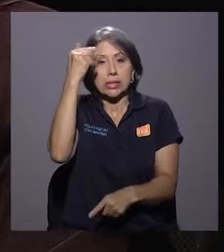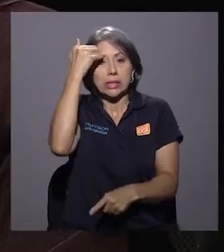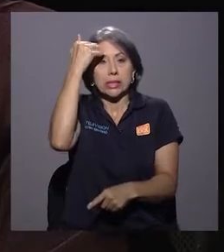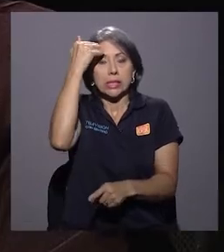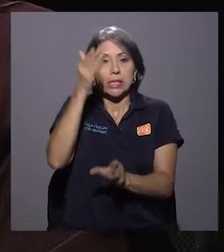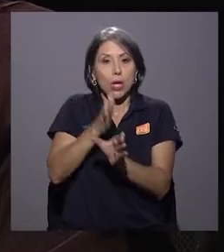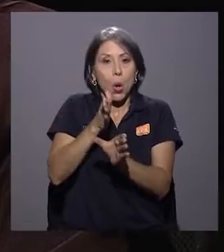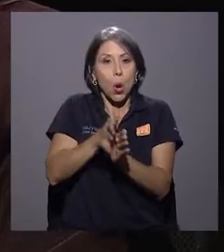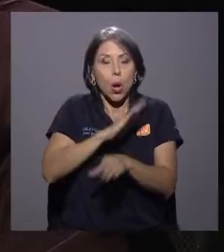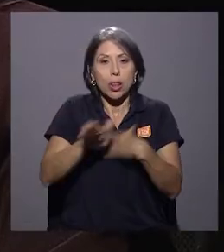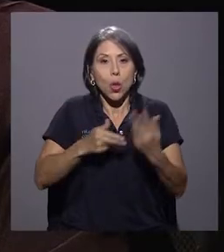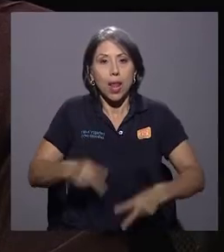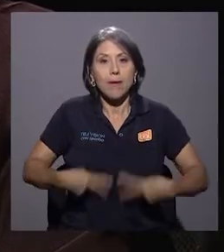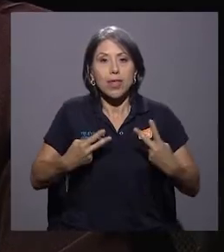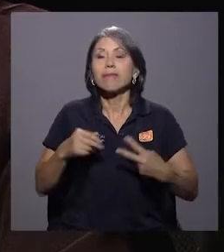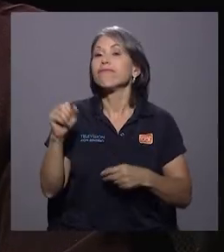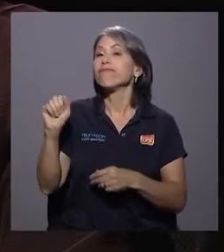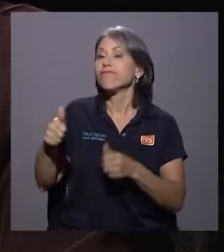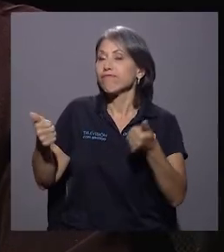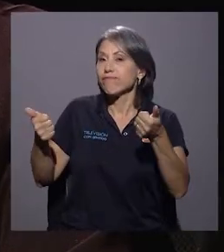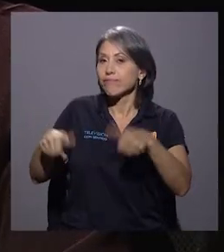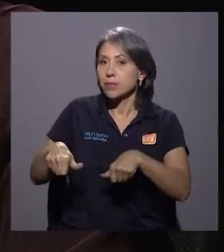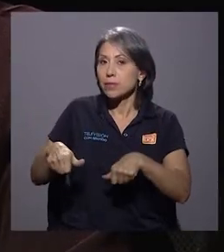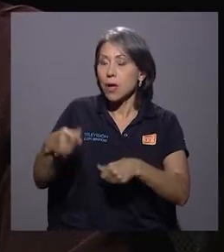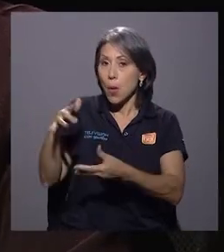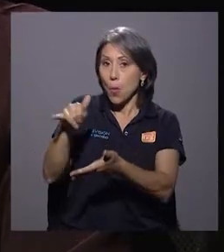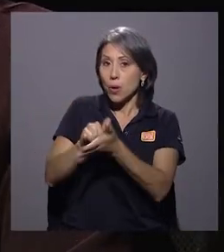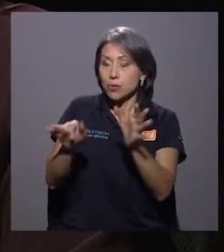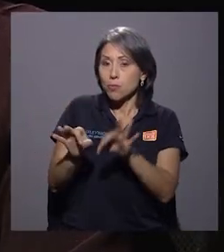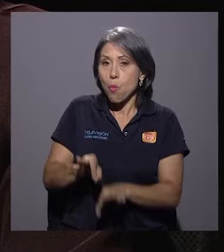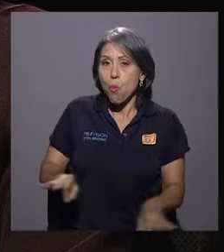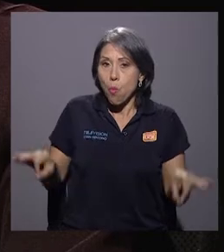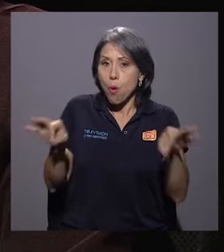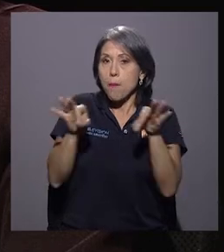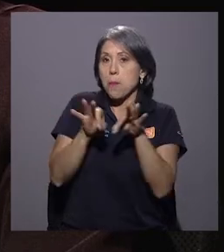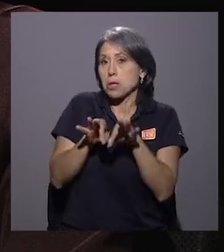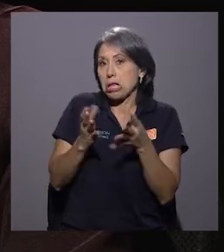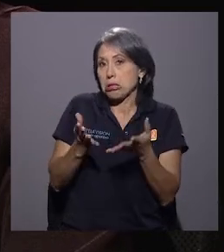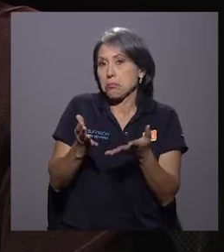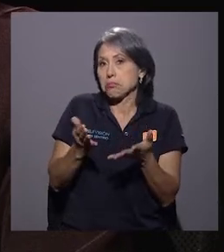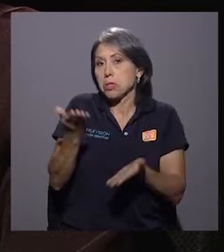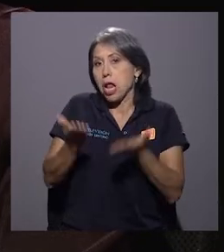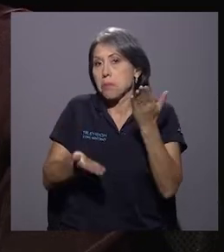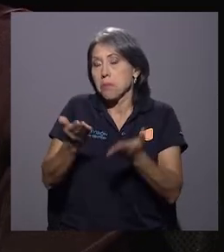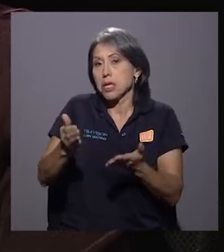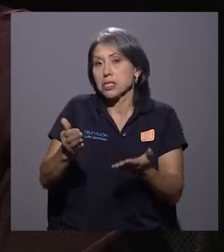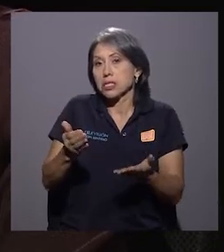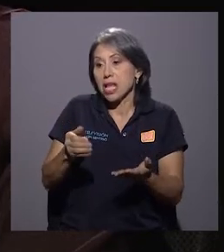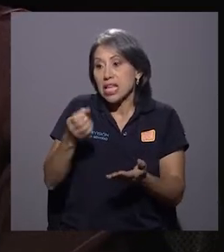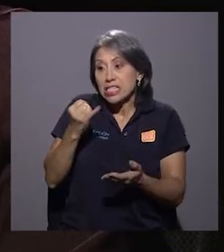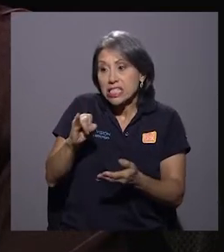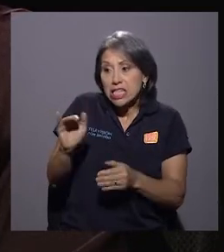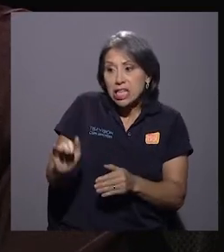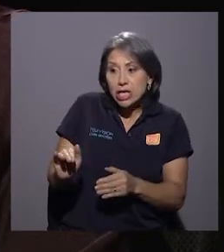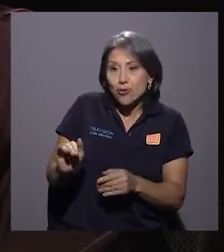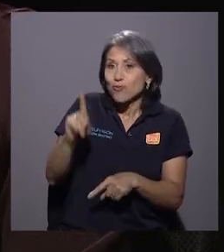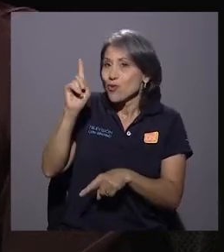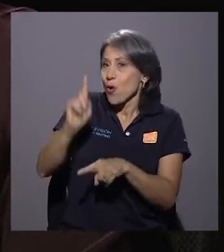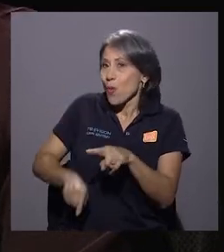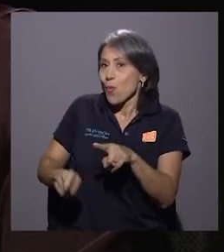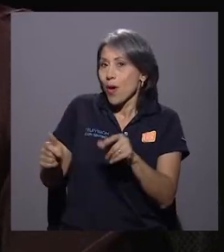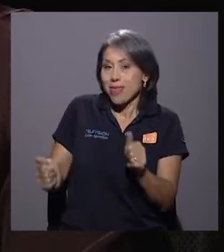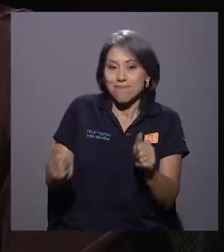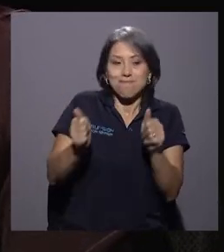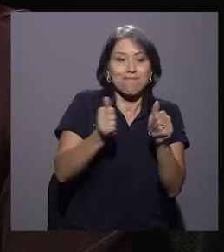vida. Totalmente de acuerdo. Por eso es tan importante que si bien por alguna otra razón no puede volverse a su núcleo familiar cercano,